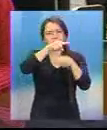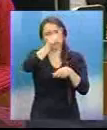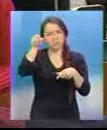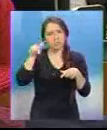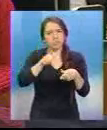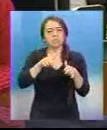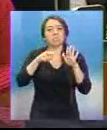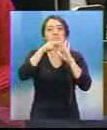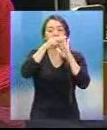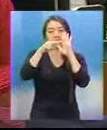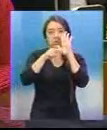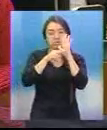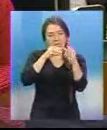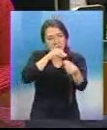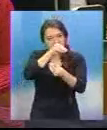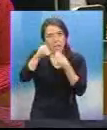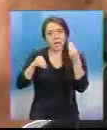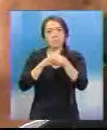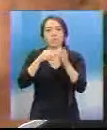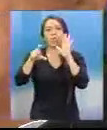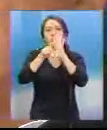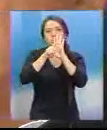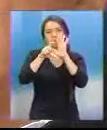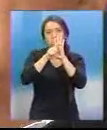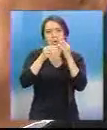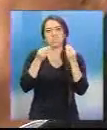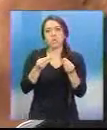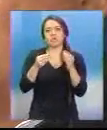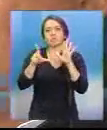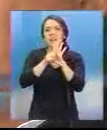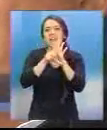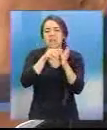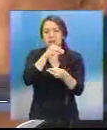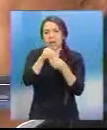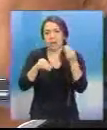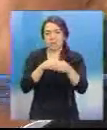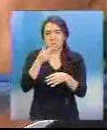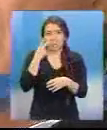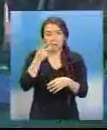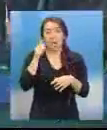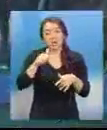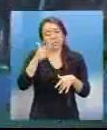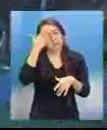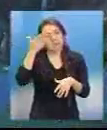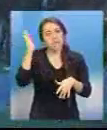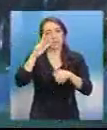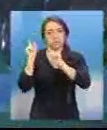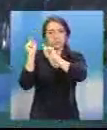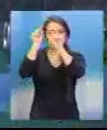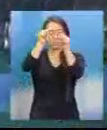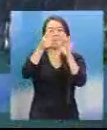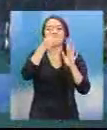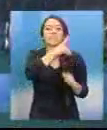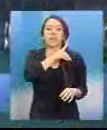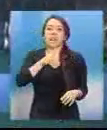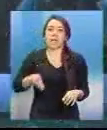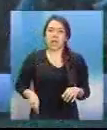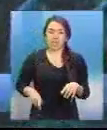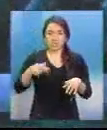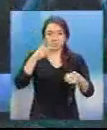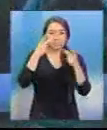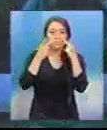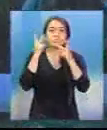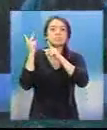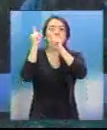la reforma constitucional. El presidente de la República, Otto Pérez Molina, anunció que mañana llegarán delegados de la Comisión de